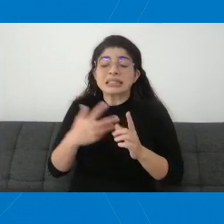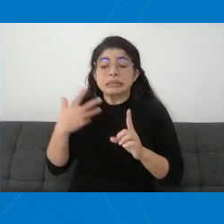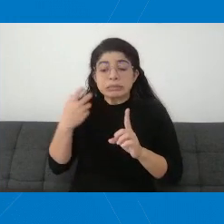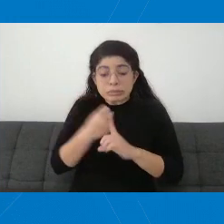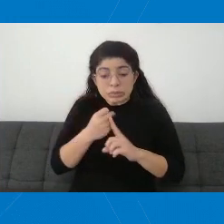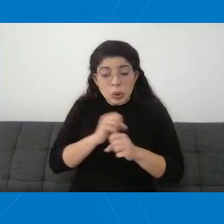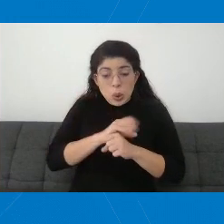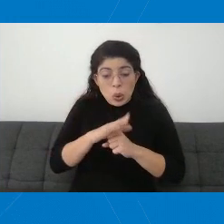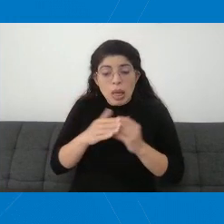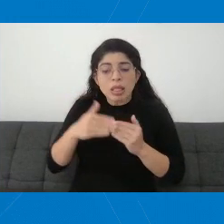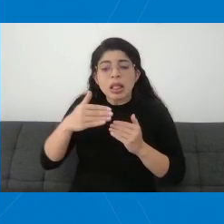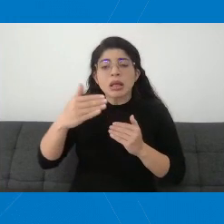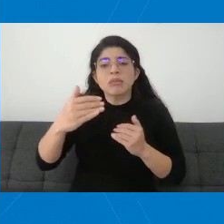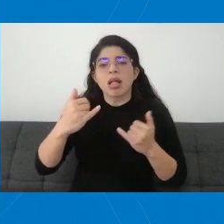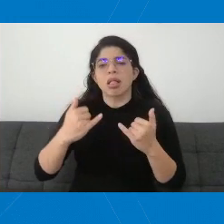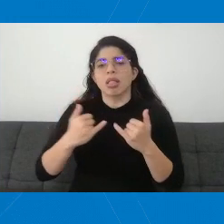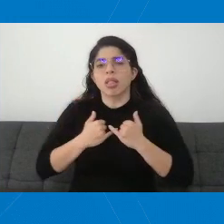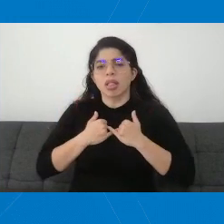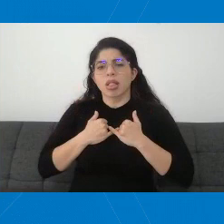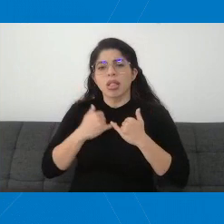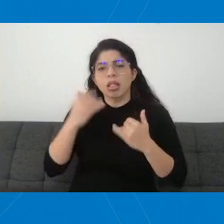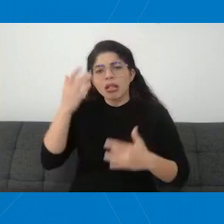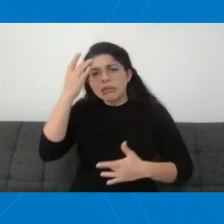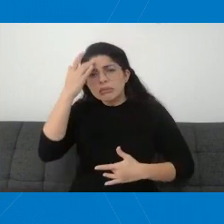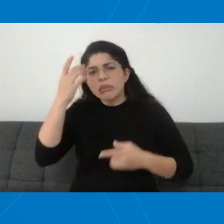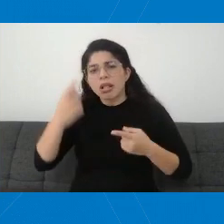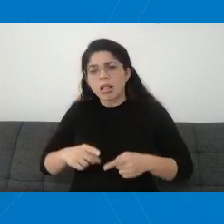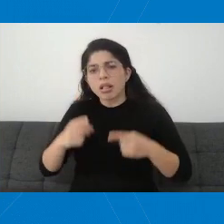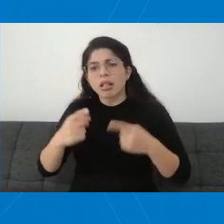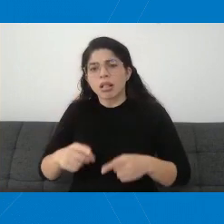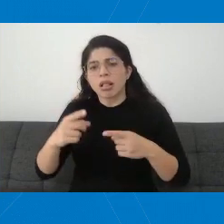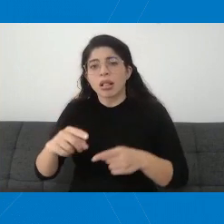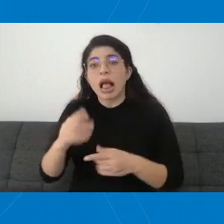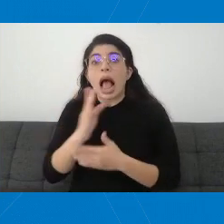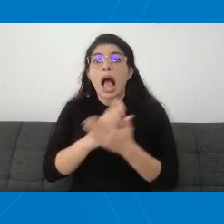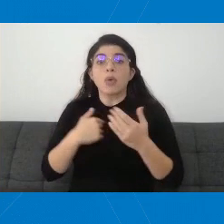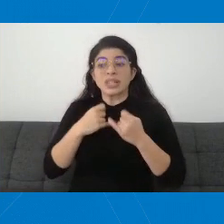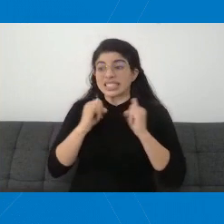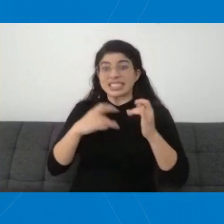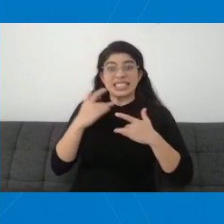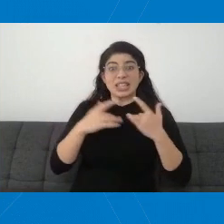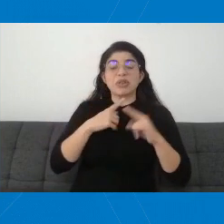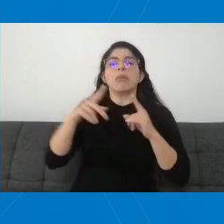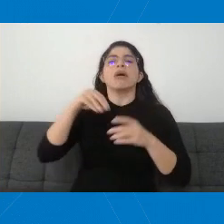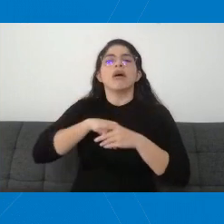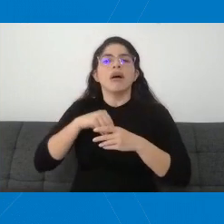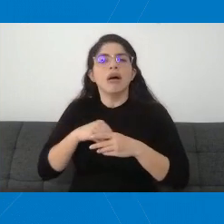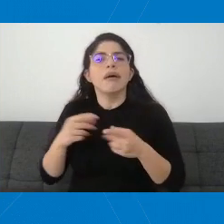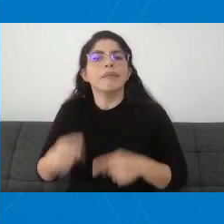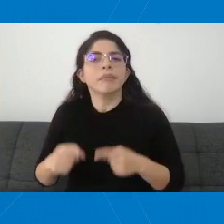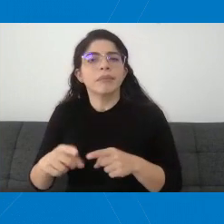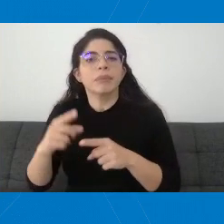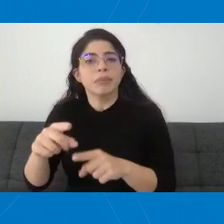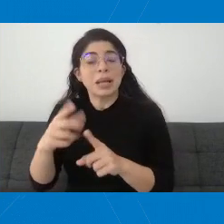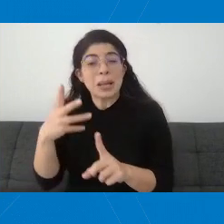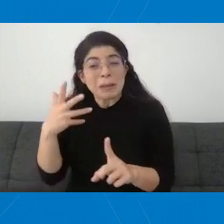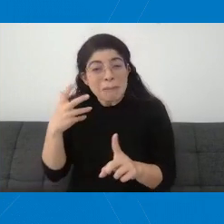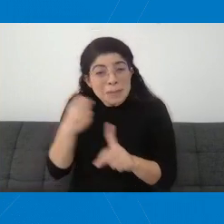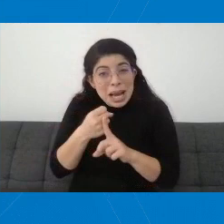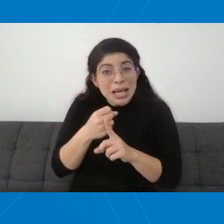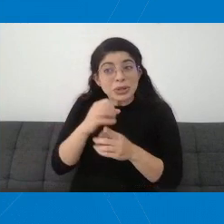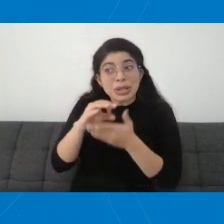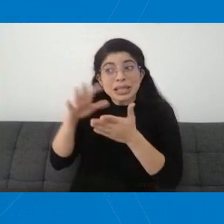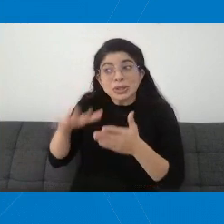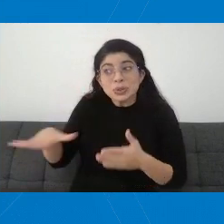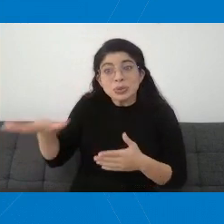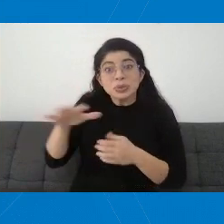plazo que se presentan aún en casos asintomáticos. El impacto escolar de la COVID es muy